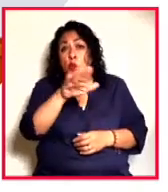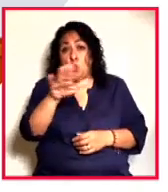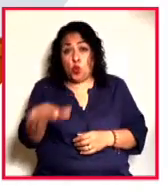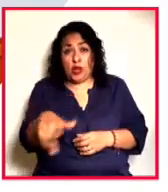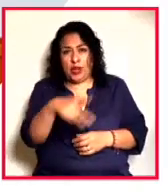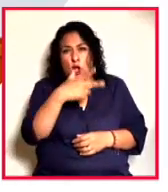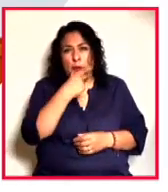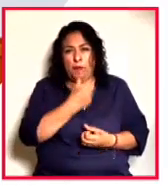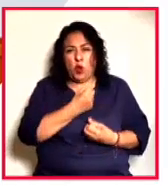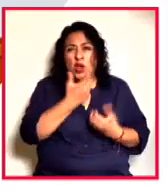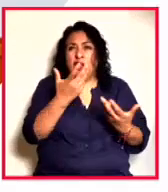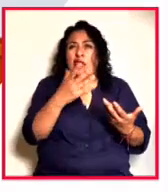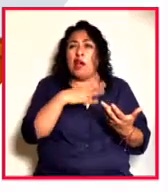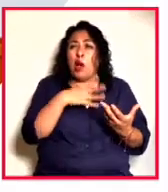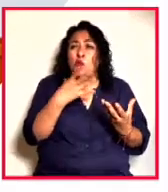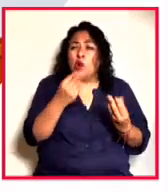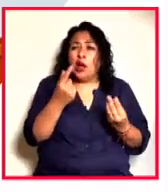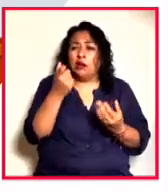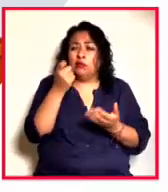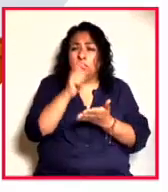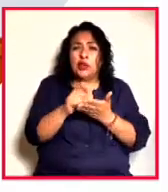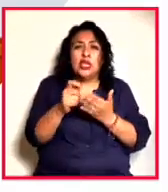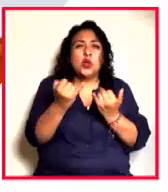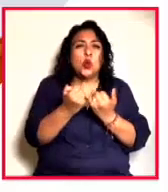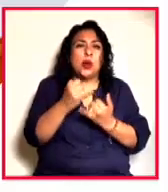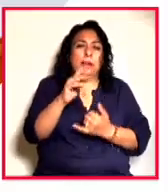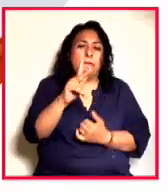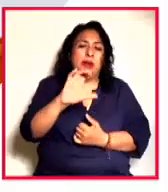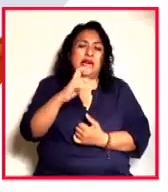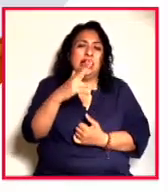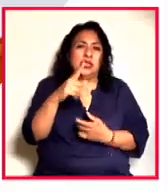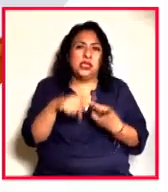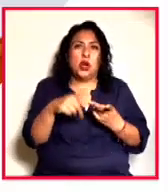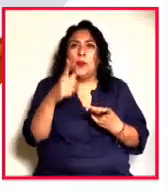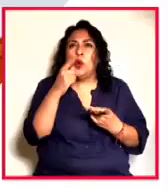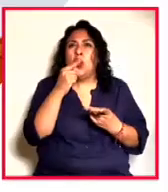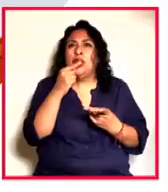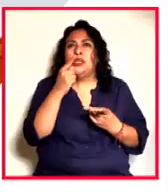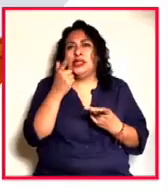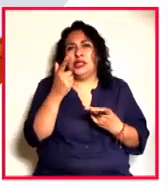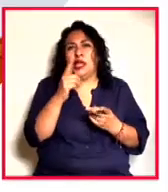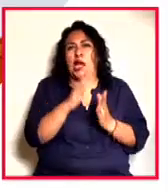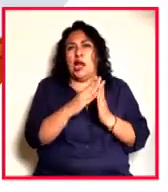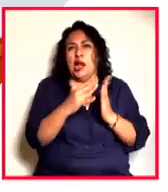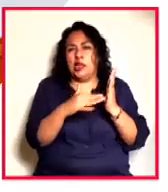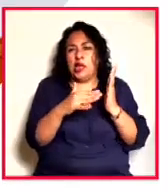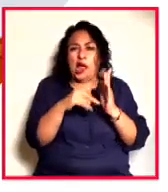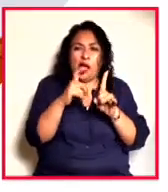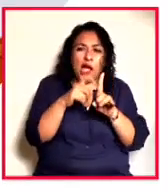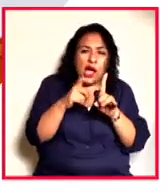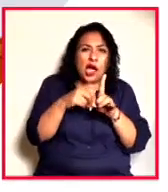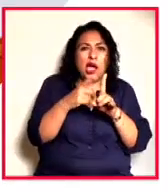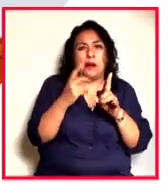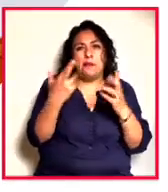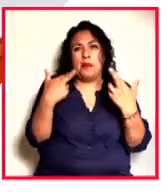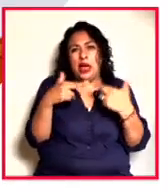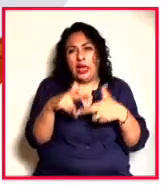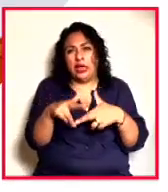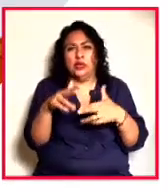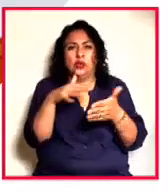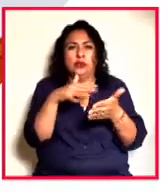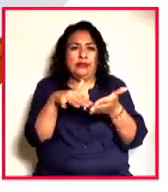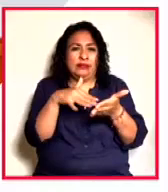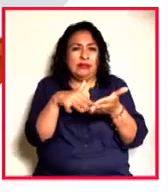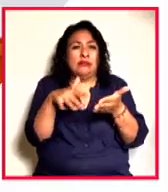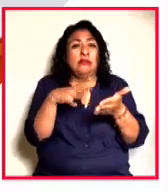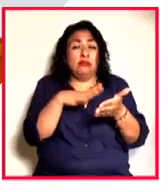poeta ha padecido el asedio como escribiera José Emilio Pacheco, de la Policía Judicial Literaria, críticos, académicos, lectores que se han